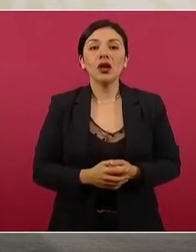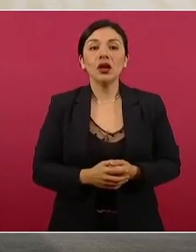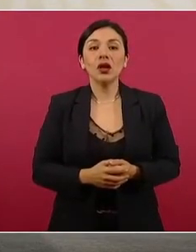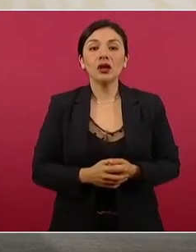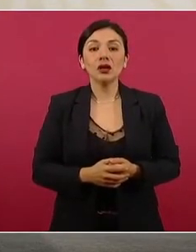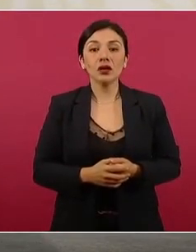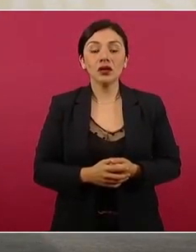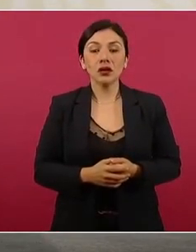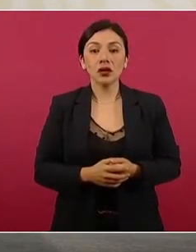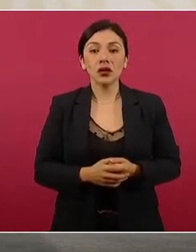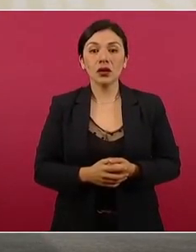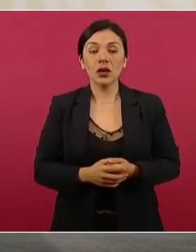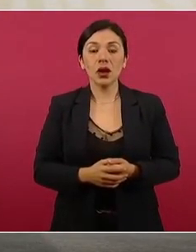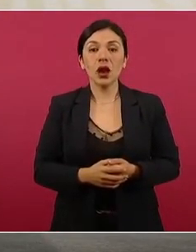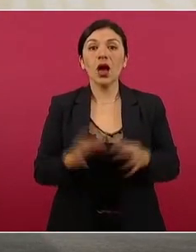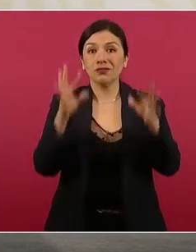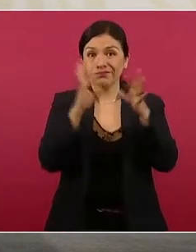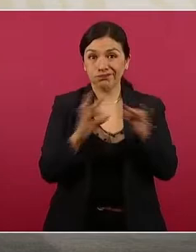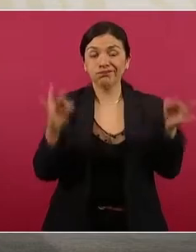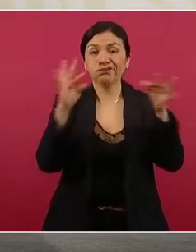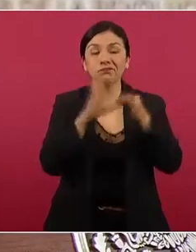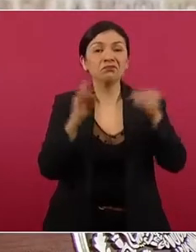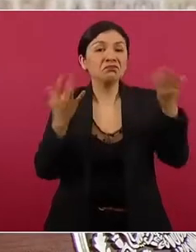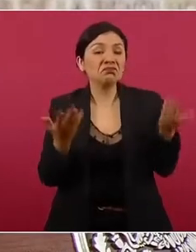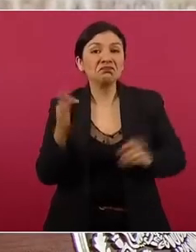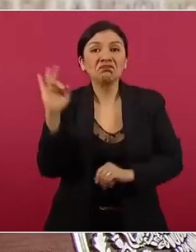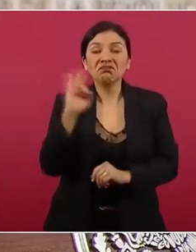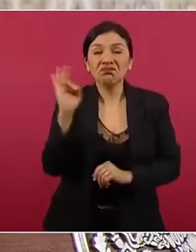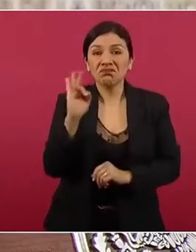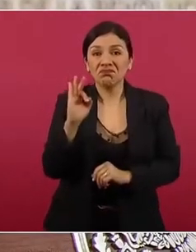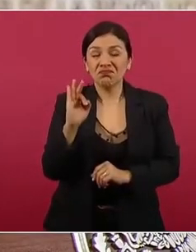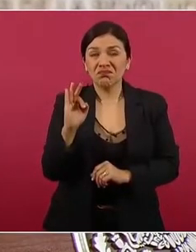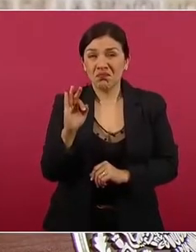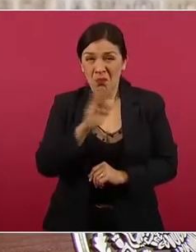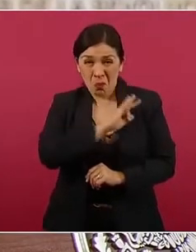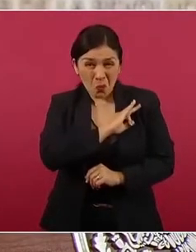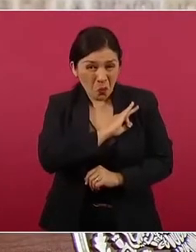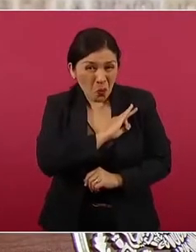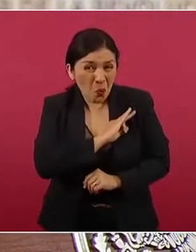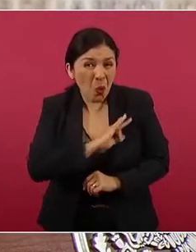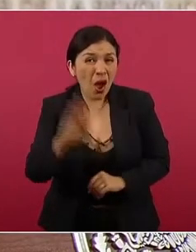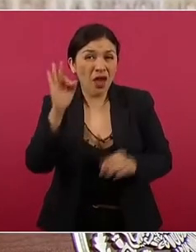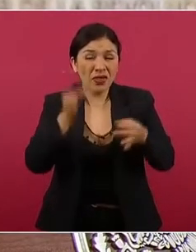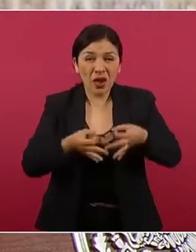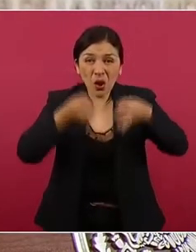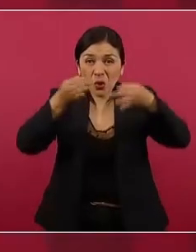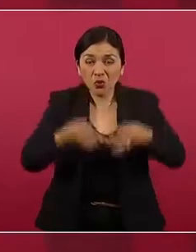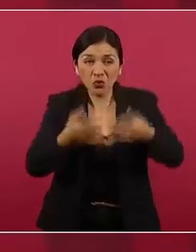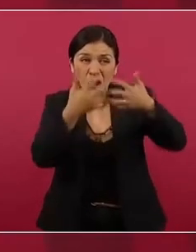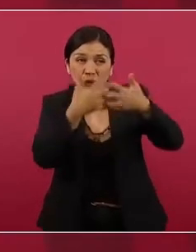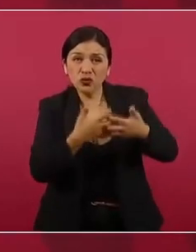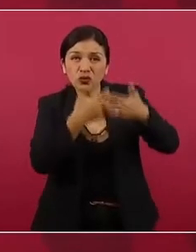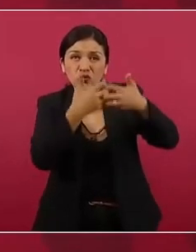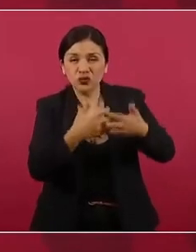de que a lo mejor no se va a tener la capacidad de refinación